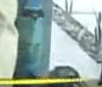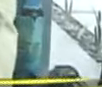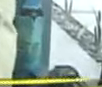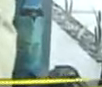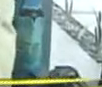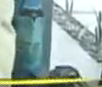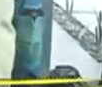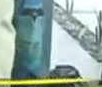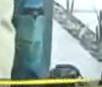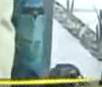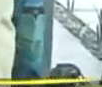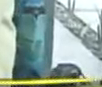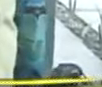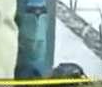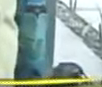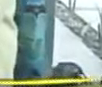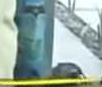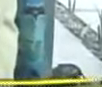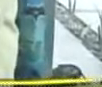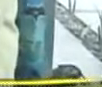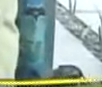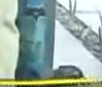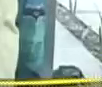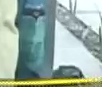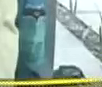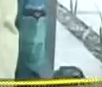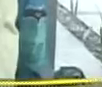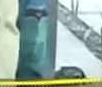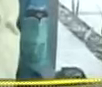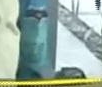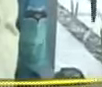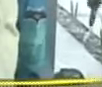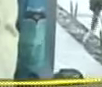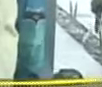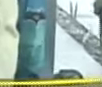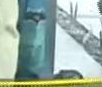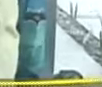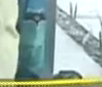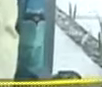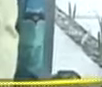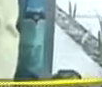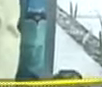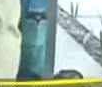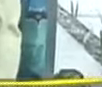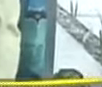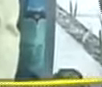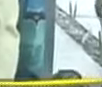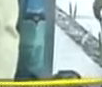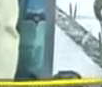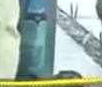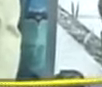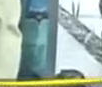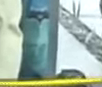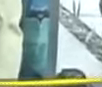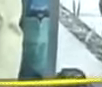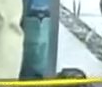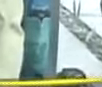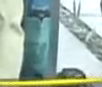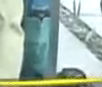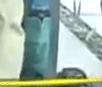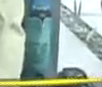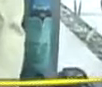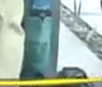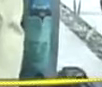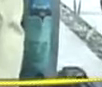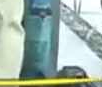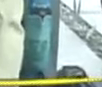Esta es una escuela legendaria Sí Muy conocida por la calidad del personal que forma Es así Durante tantos años Es así